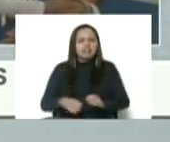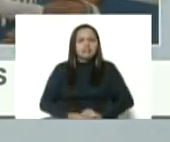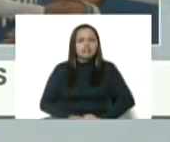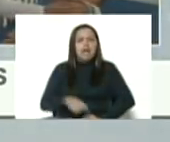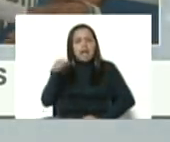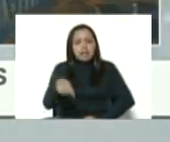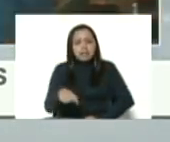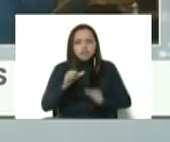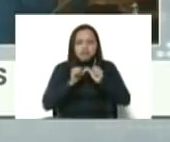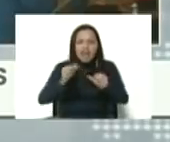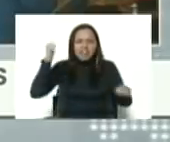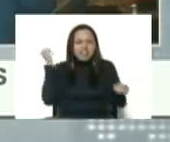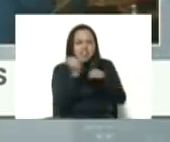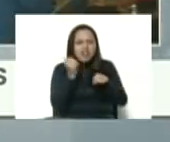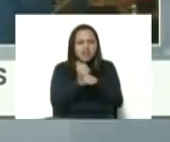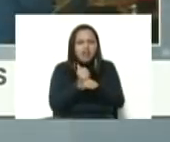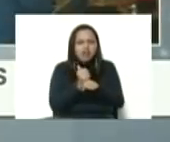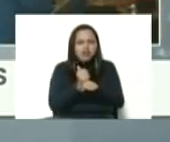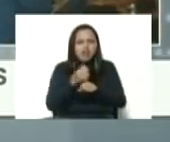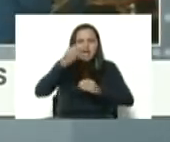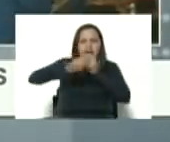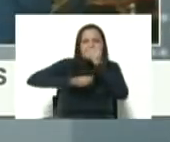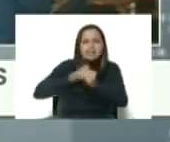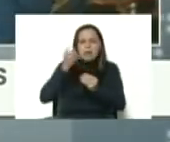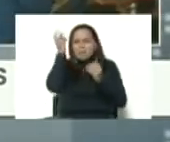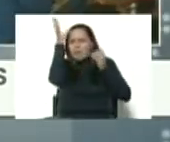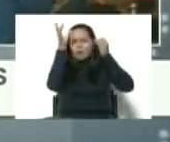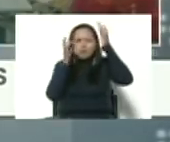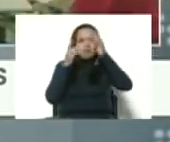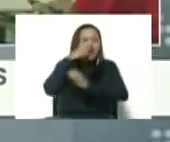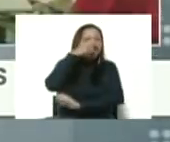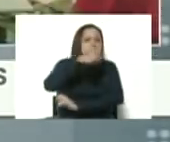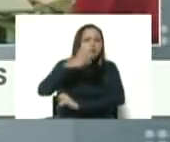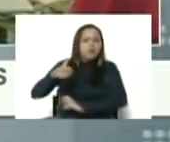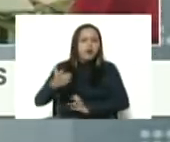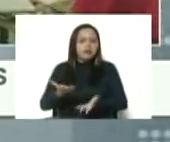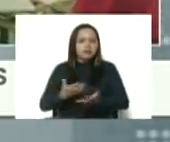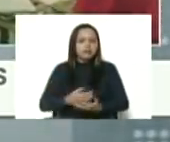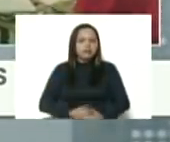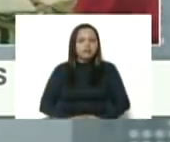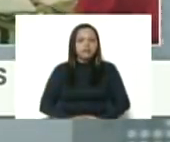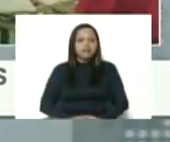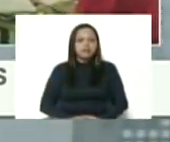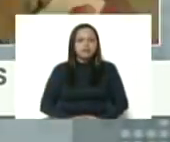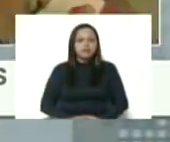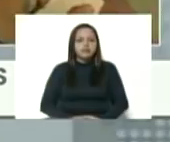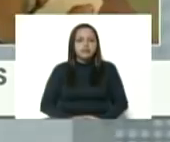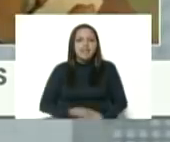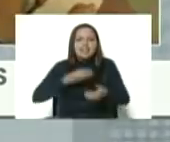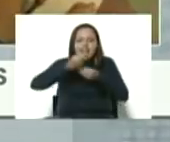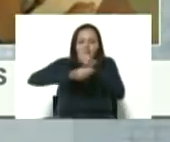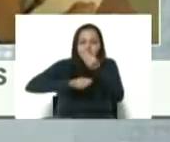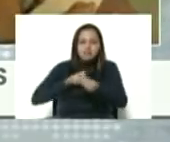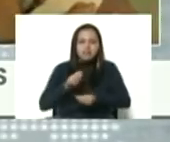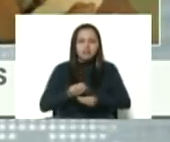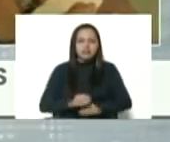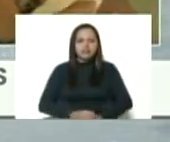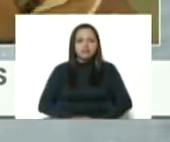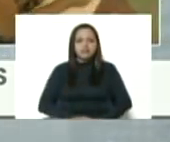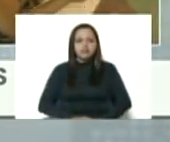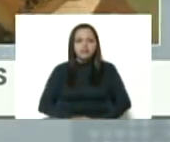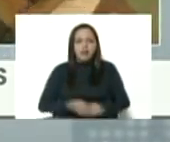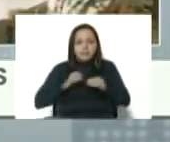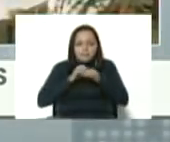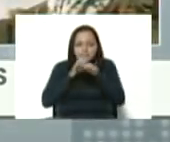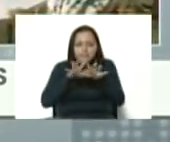Aquí lo que vamos es al trabajo creador, creativo, popular, y a la producción, a la